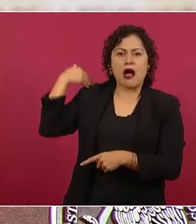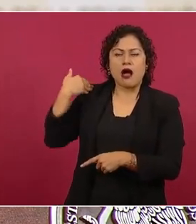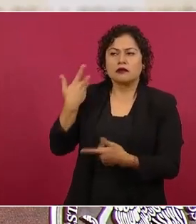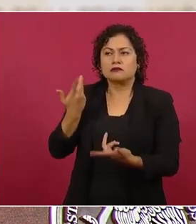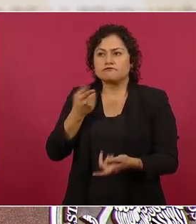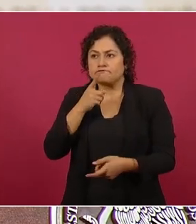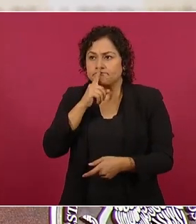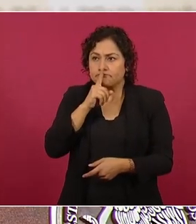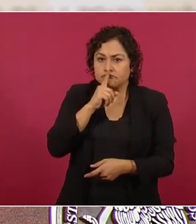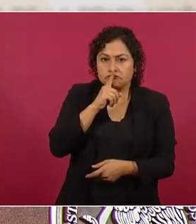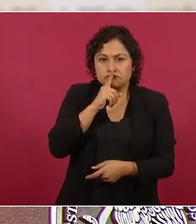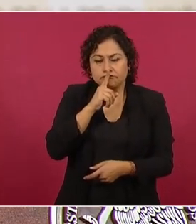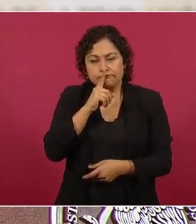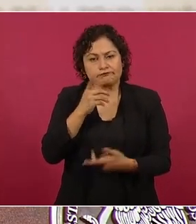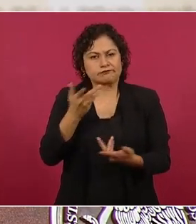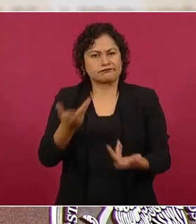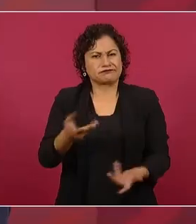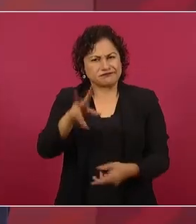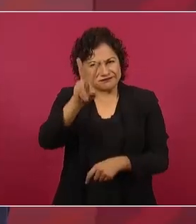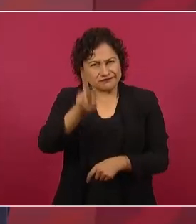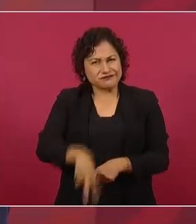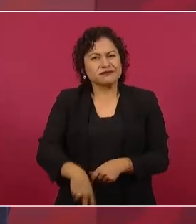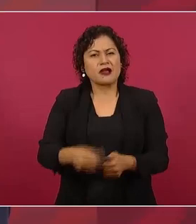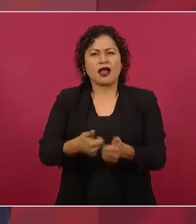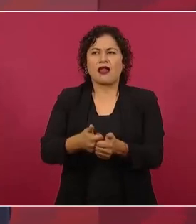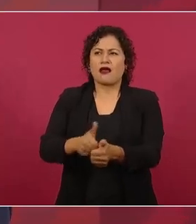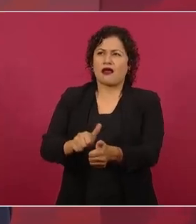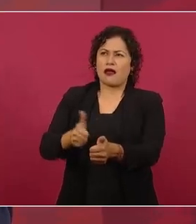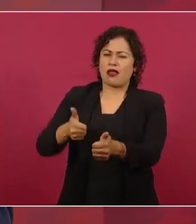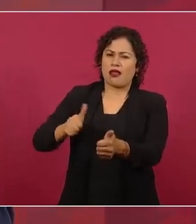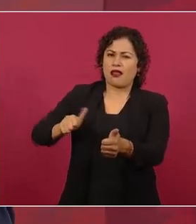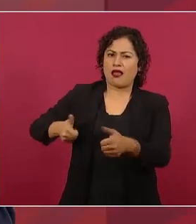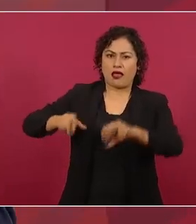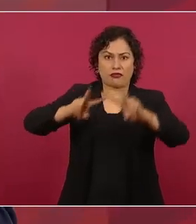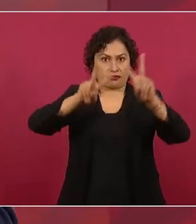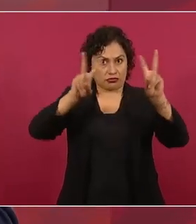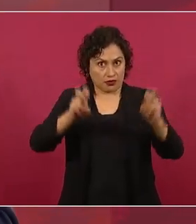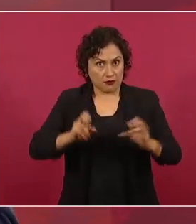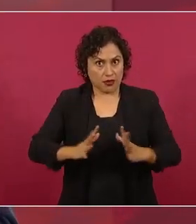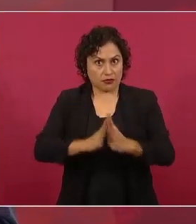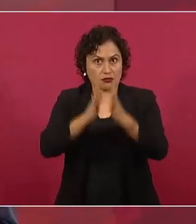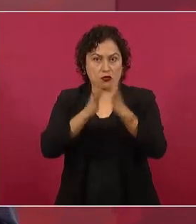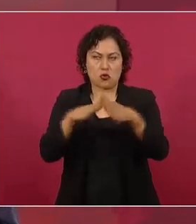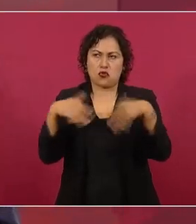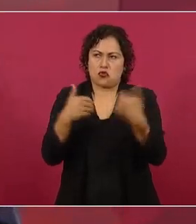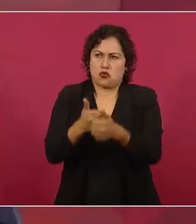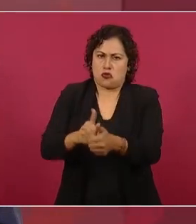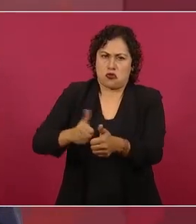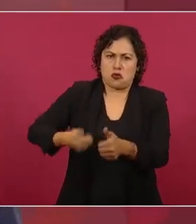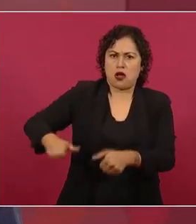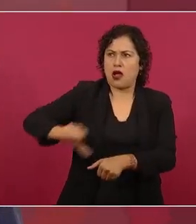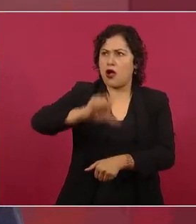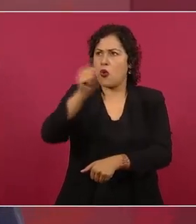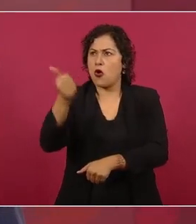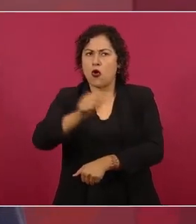en el asunto democrático con relación a otros países.